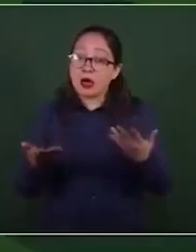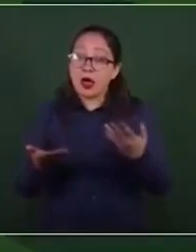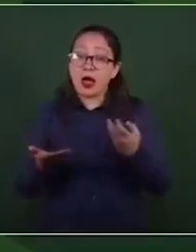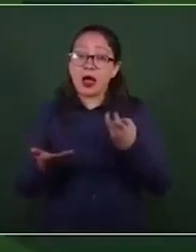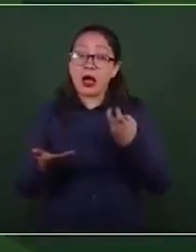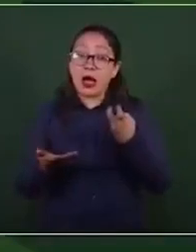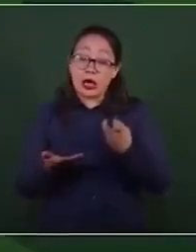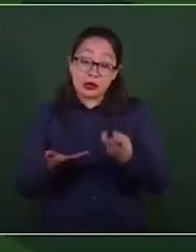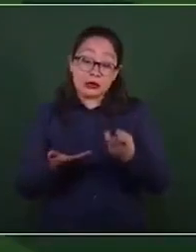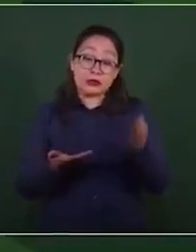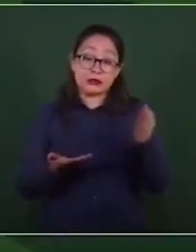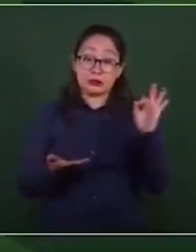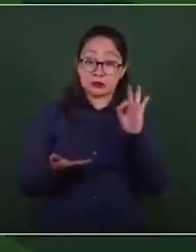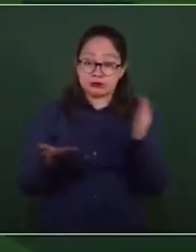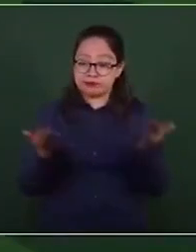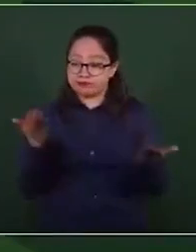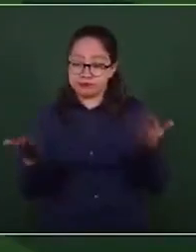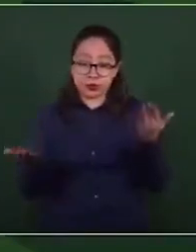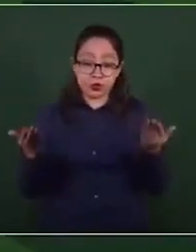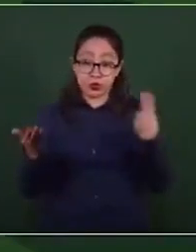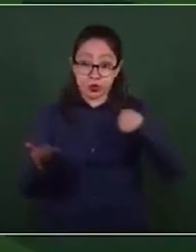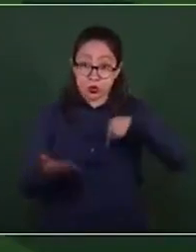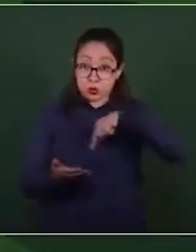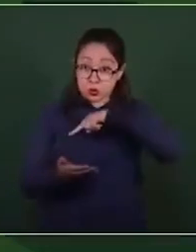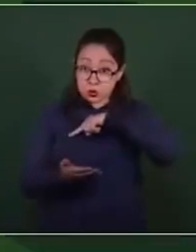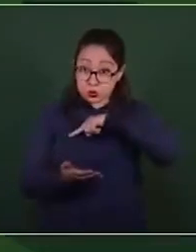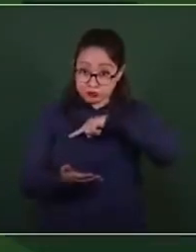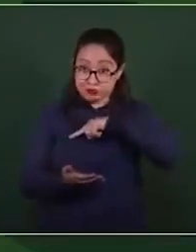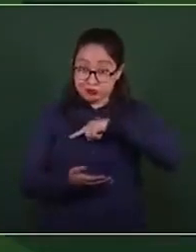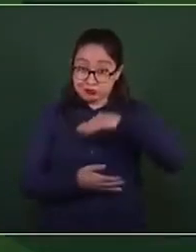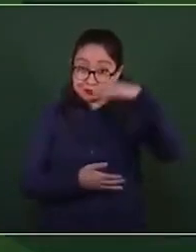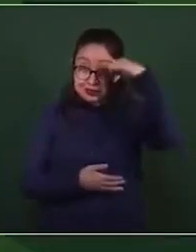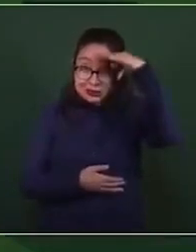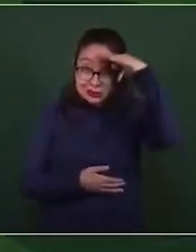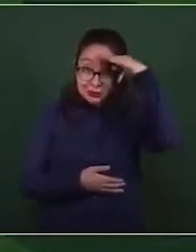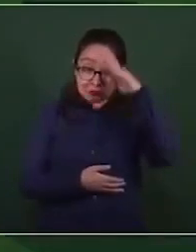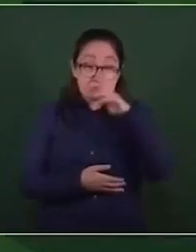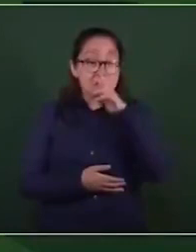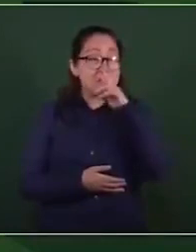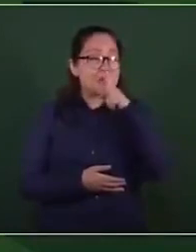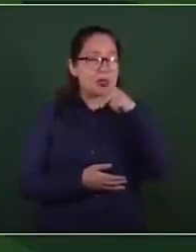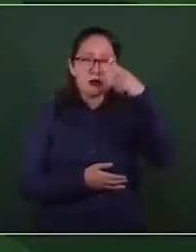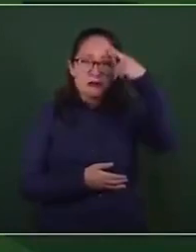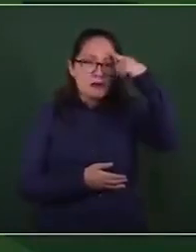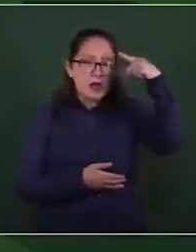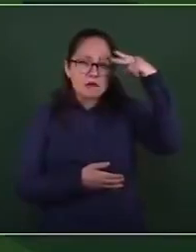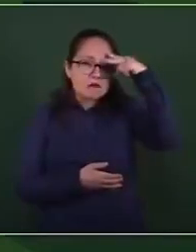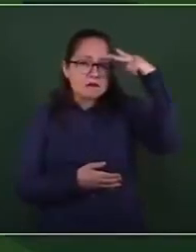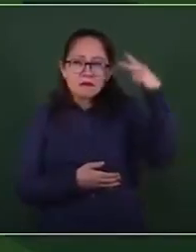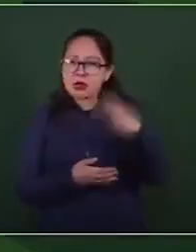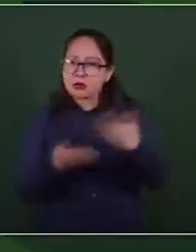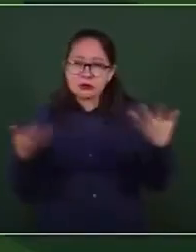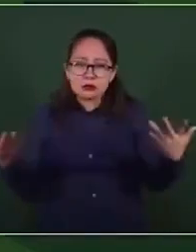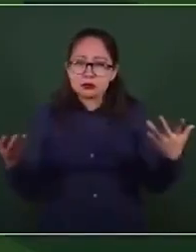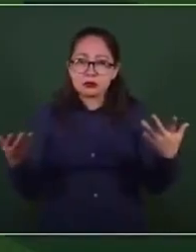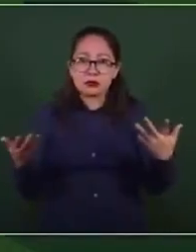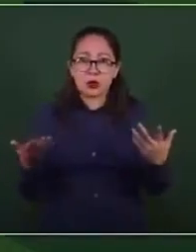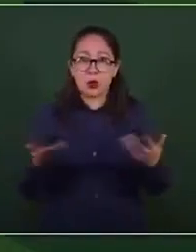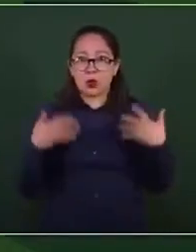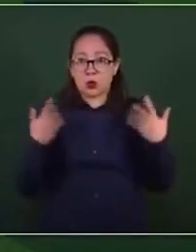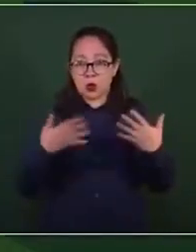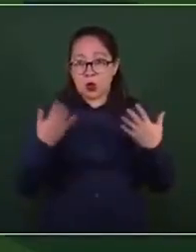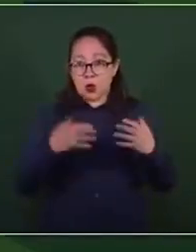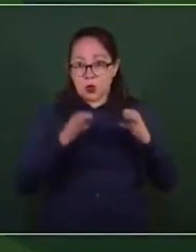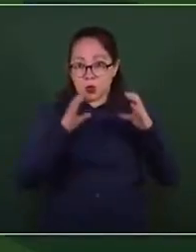nosotros consideramos que lo que más le conviene al país es que se conserven estas